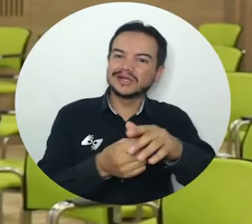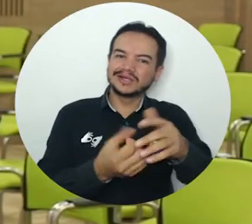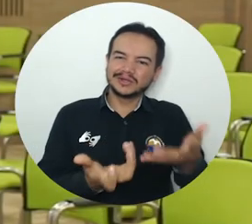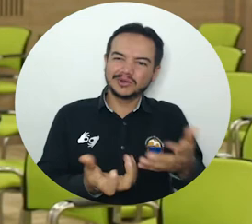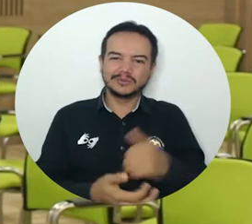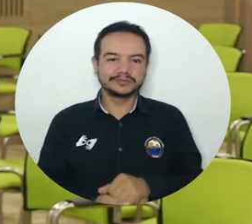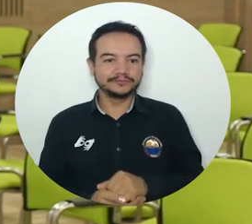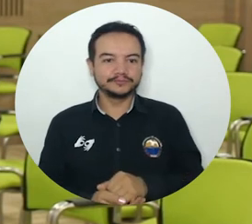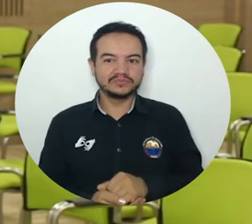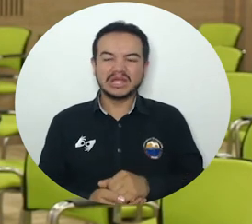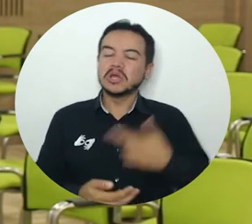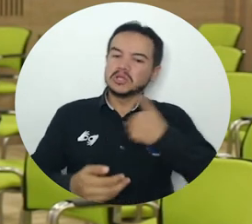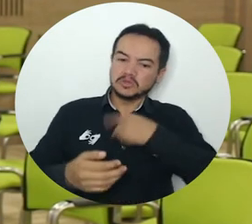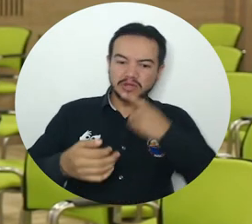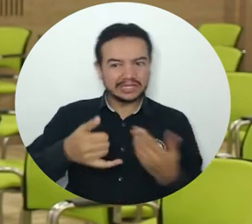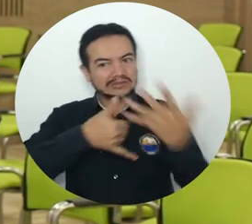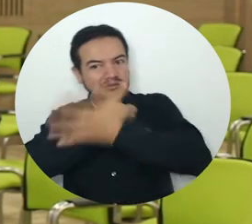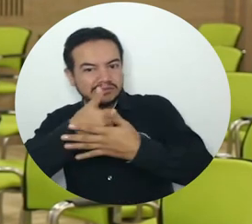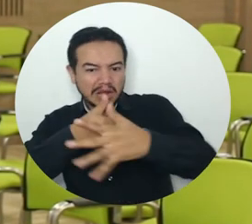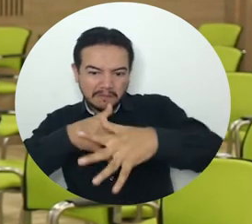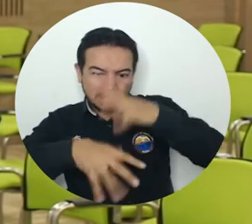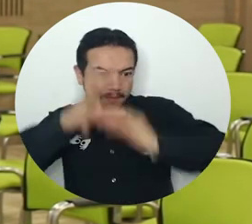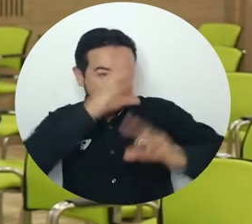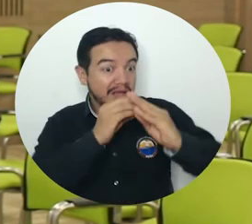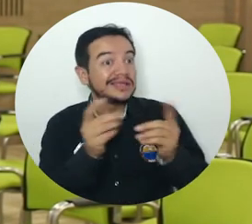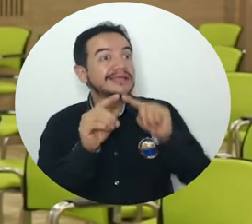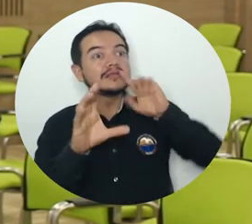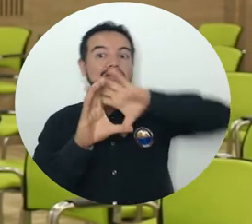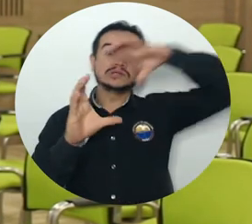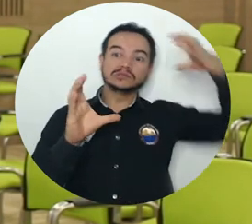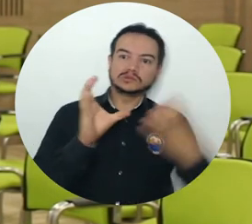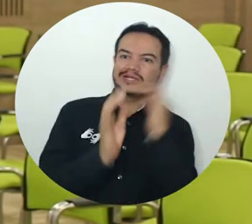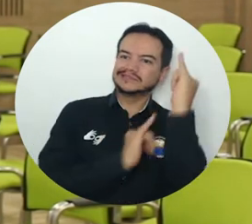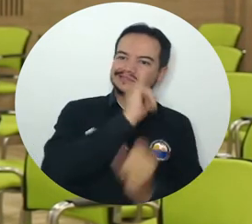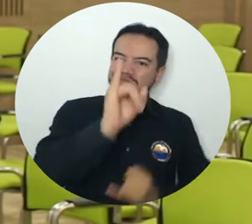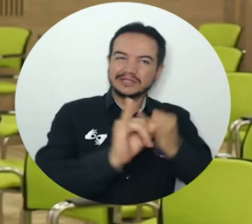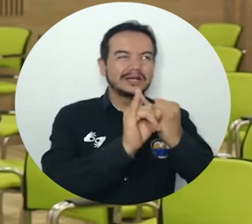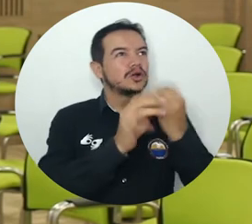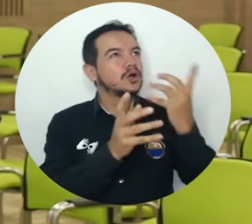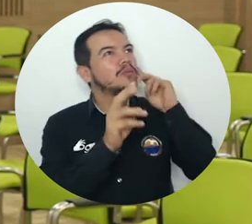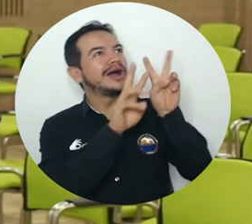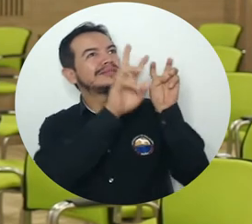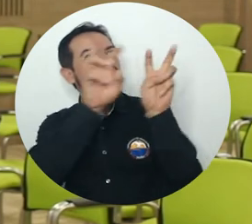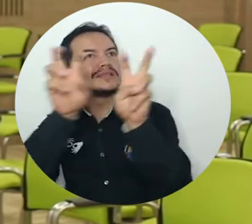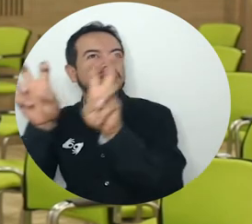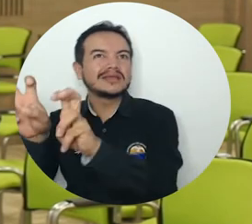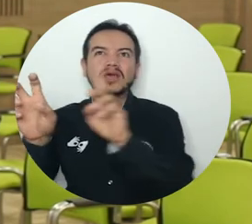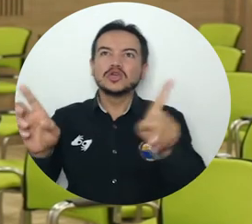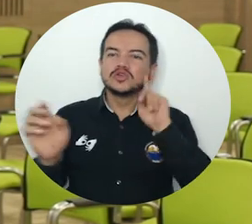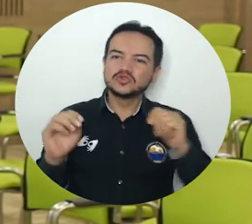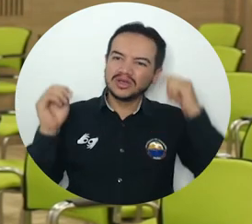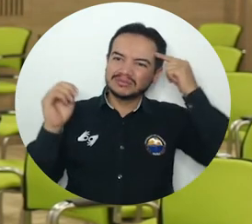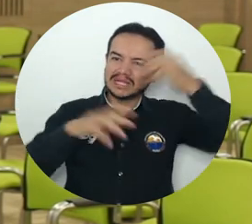estar actualizados no solamente de manera nacional, sino de manera internacional frente a las diferentes investigaciones que se hacen en referencia al